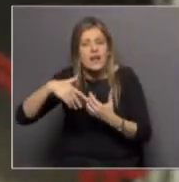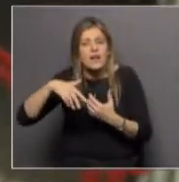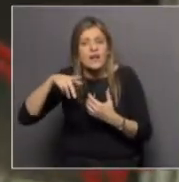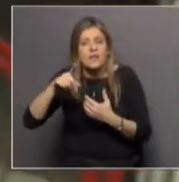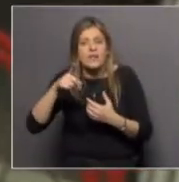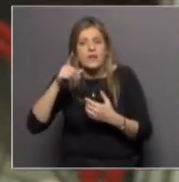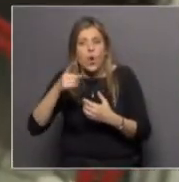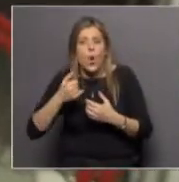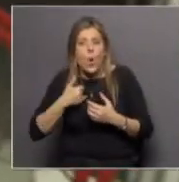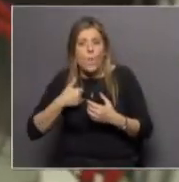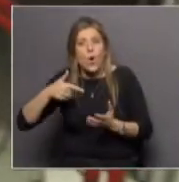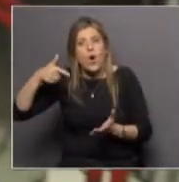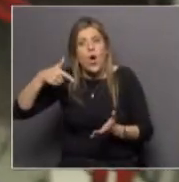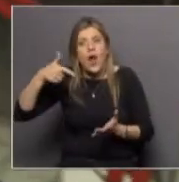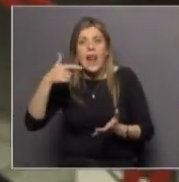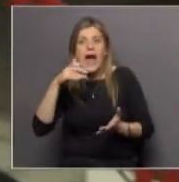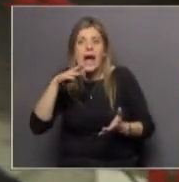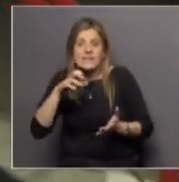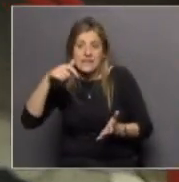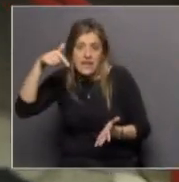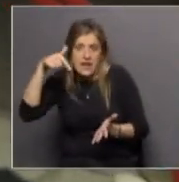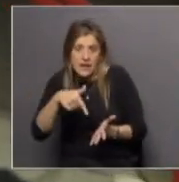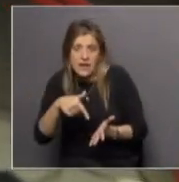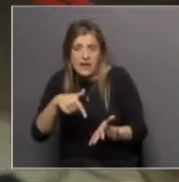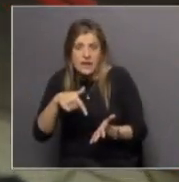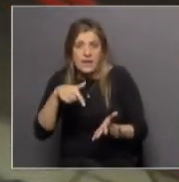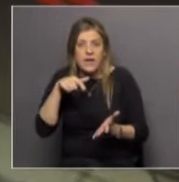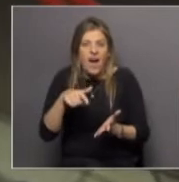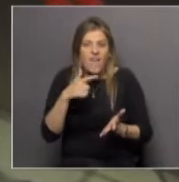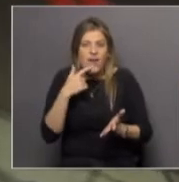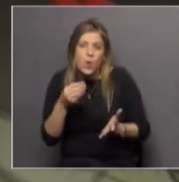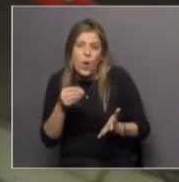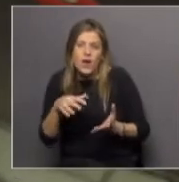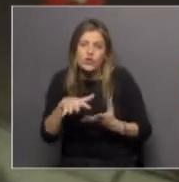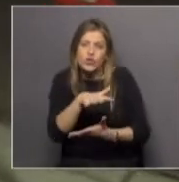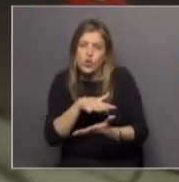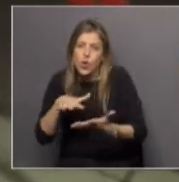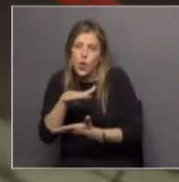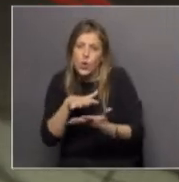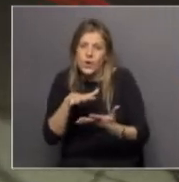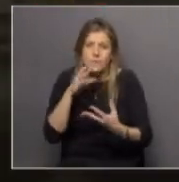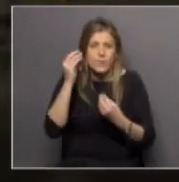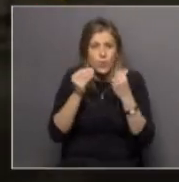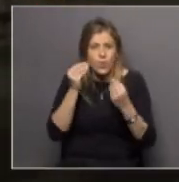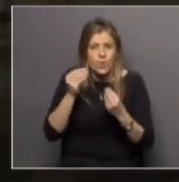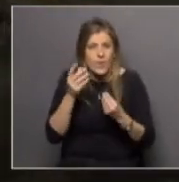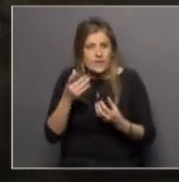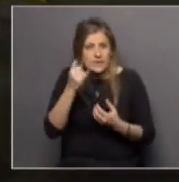se corta con un plano láser y se evalúa ciertas zonas que se consideran preocupantes digamos para la habitabilidad del lugar